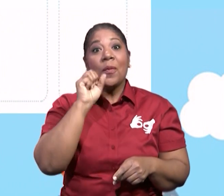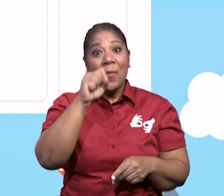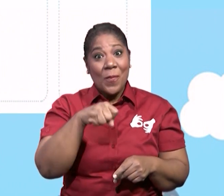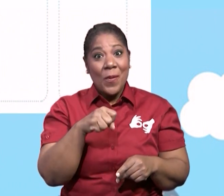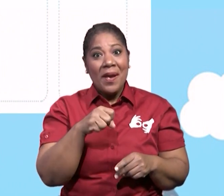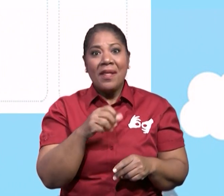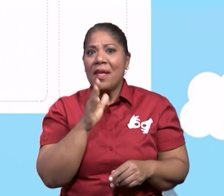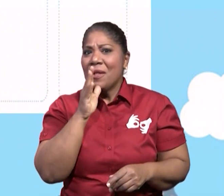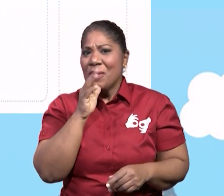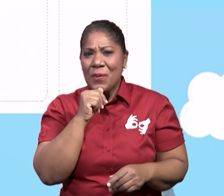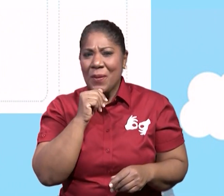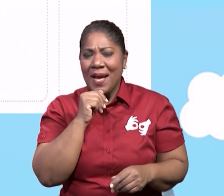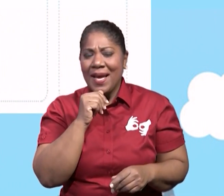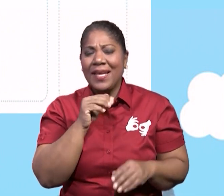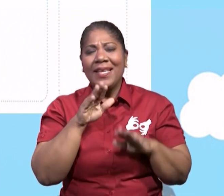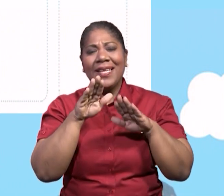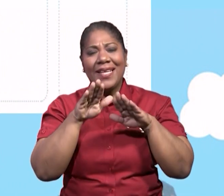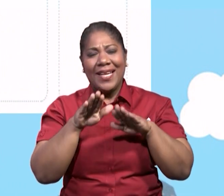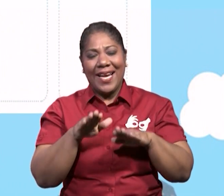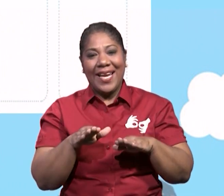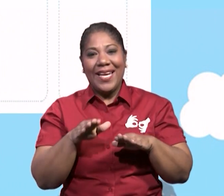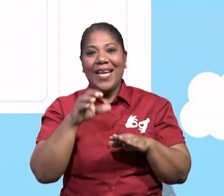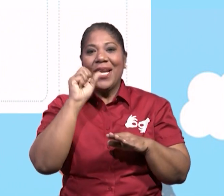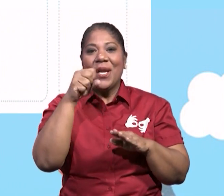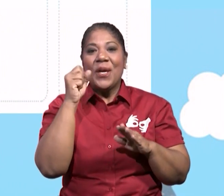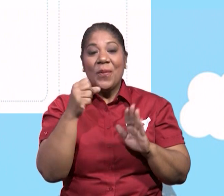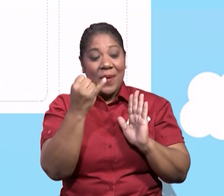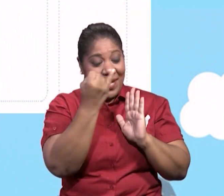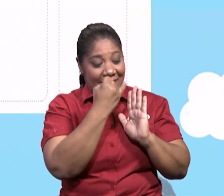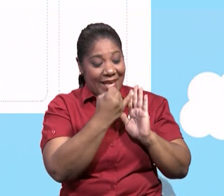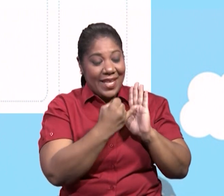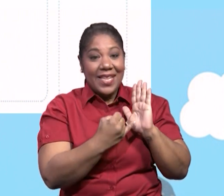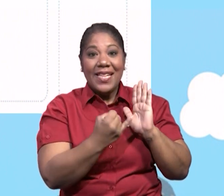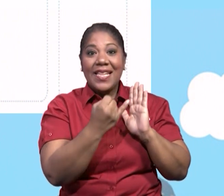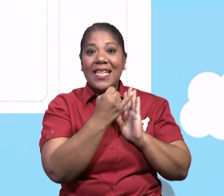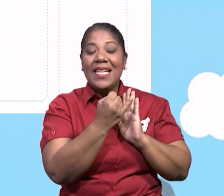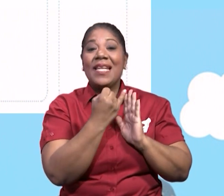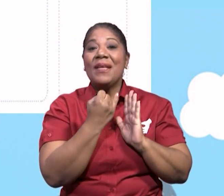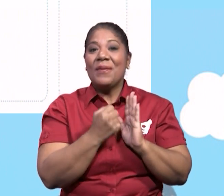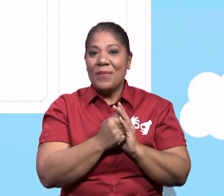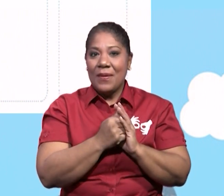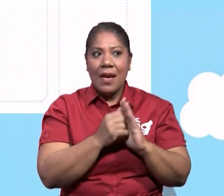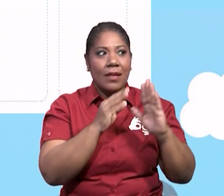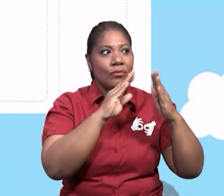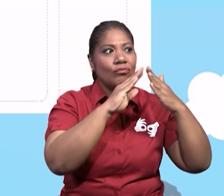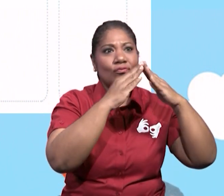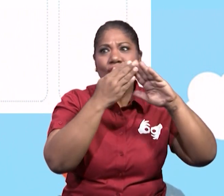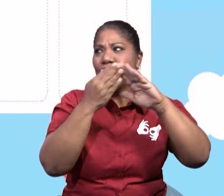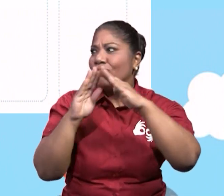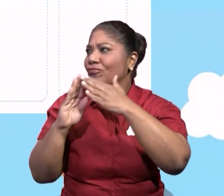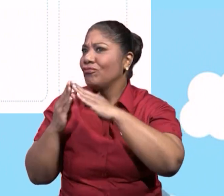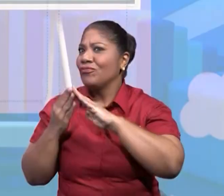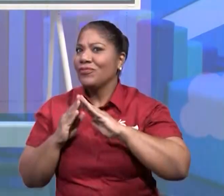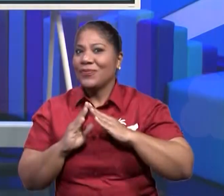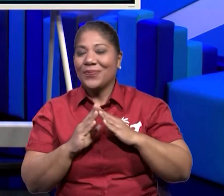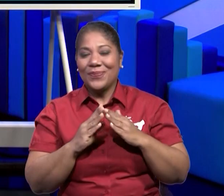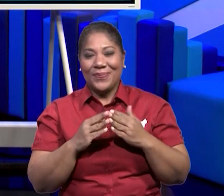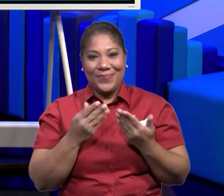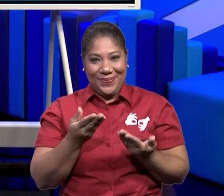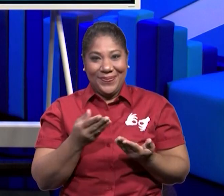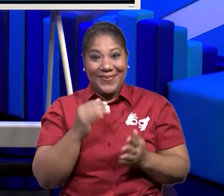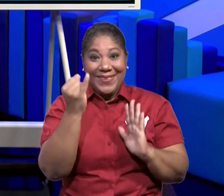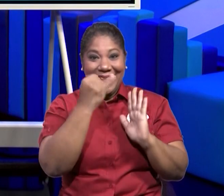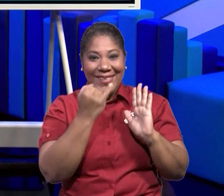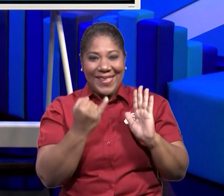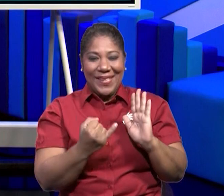que se parezcan a las que se encuentran dentro de su comunidad. Bien, chicos